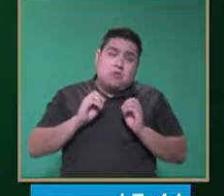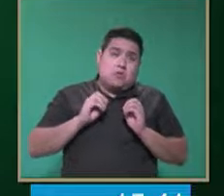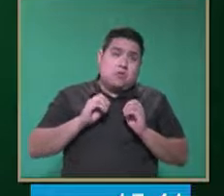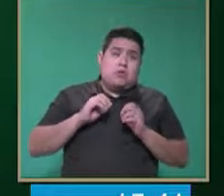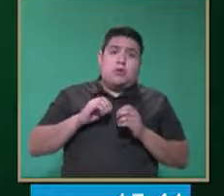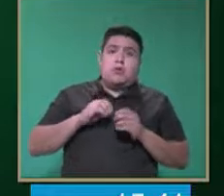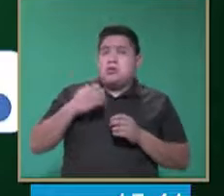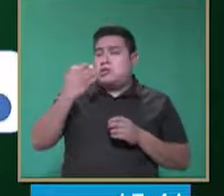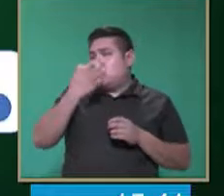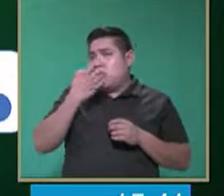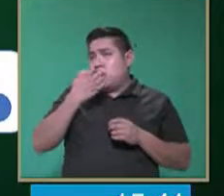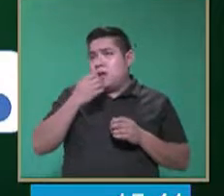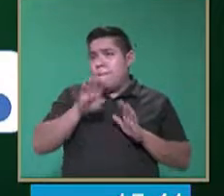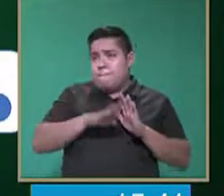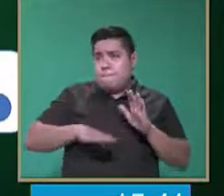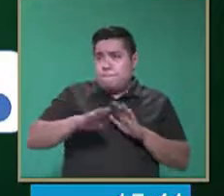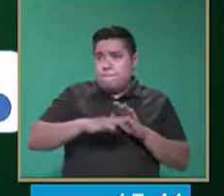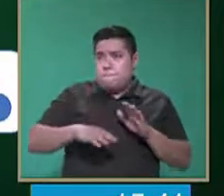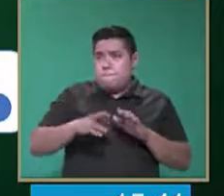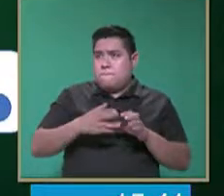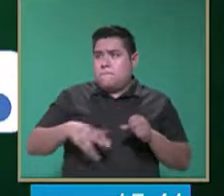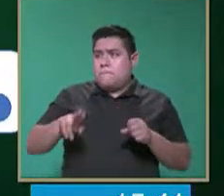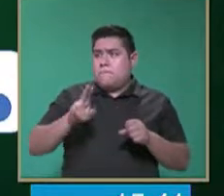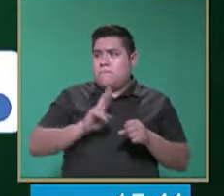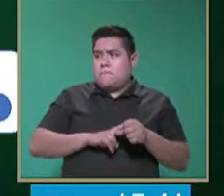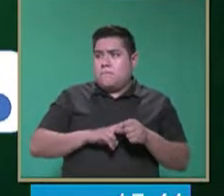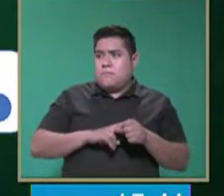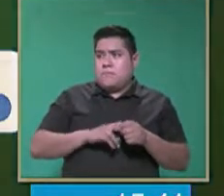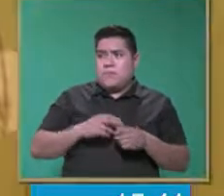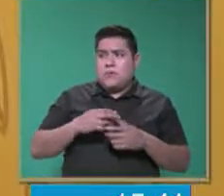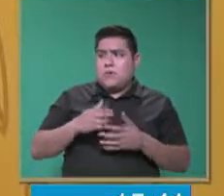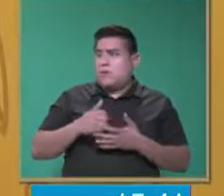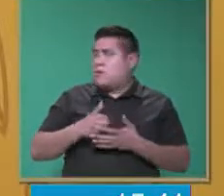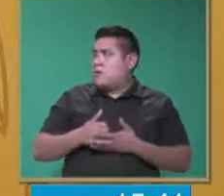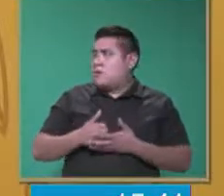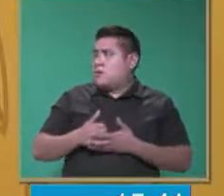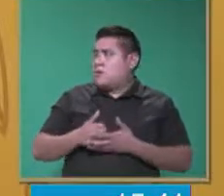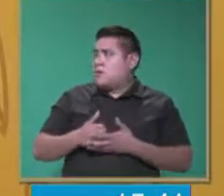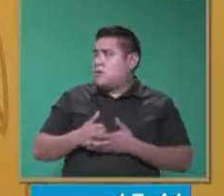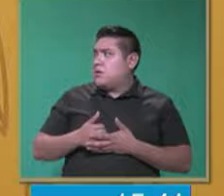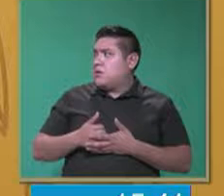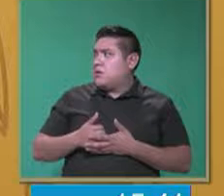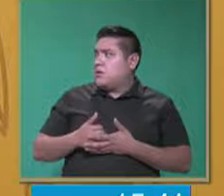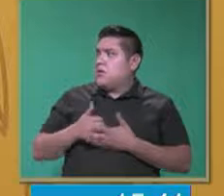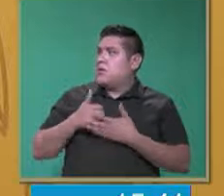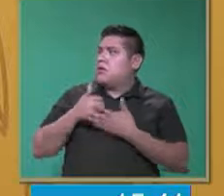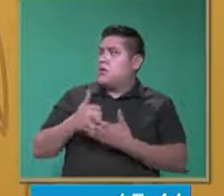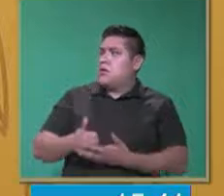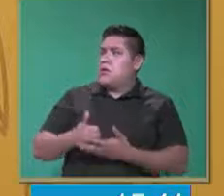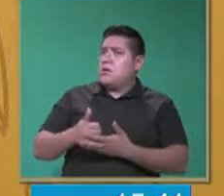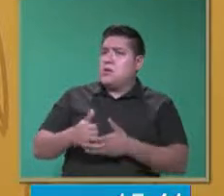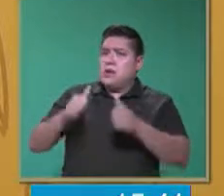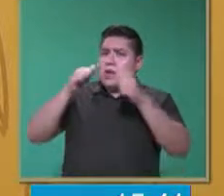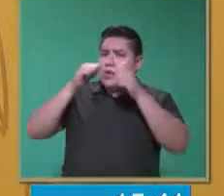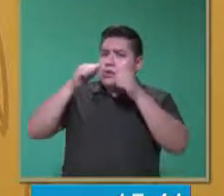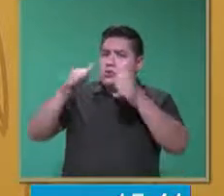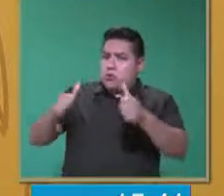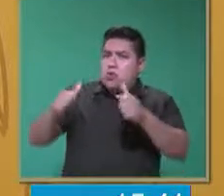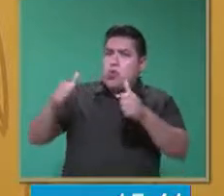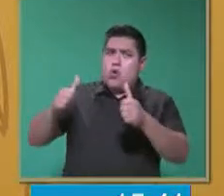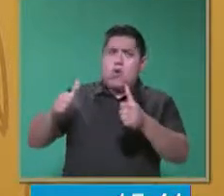una escuela regular, es favorecedor que trabaje la atención, la percepción y la memoria.